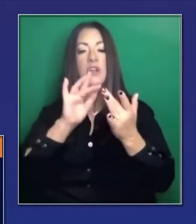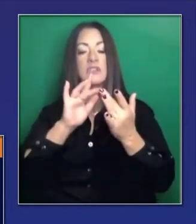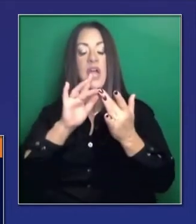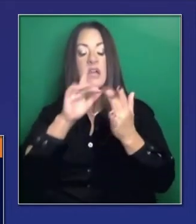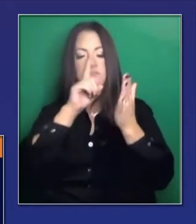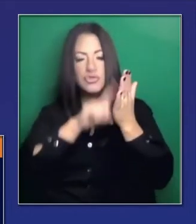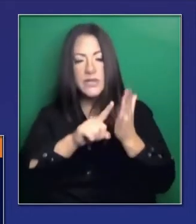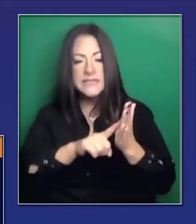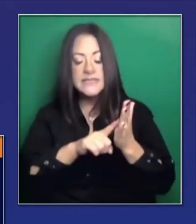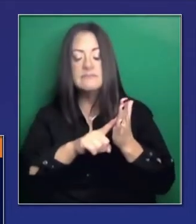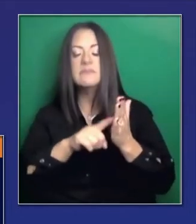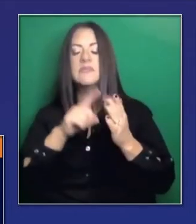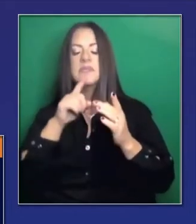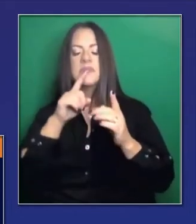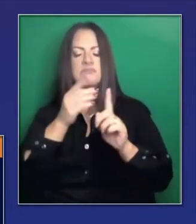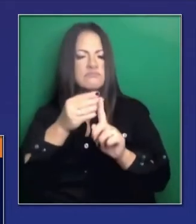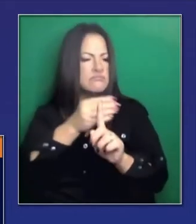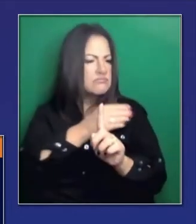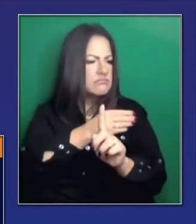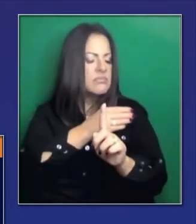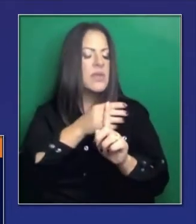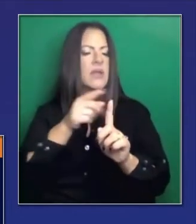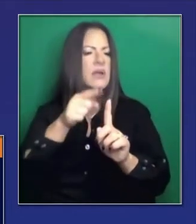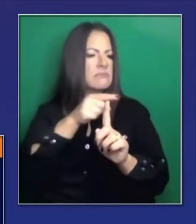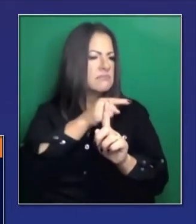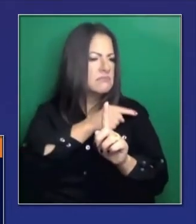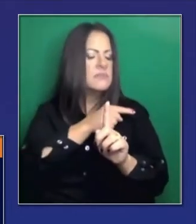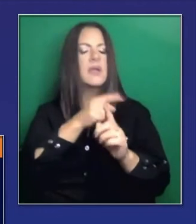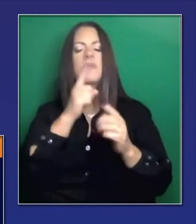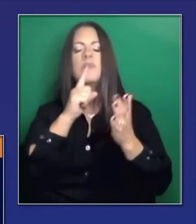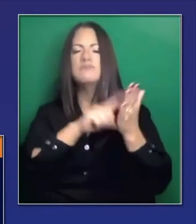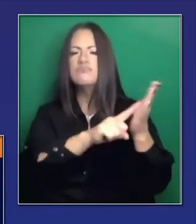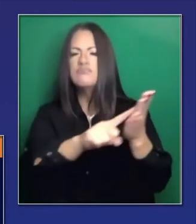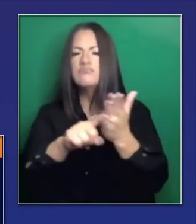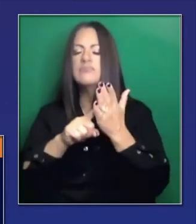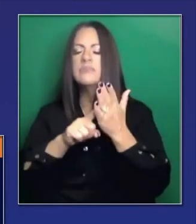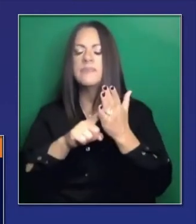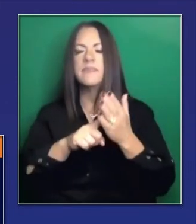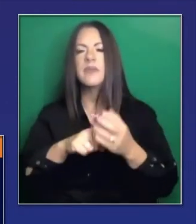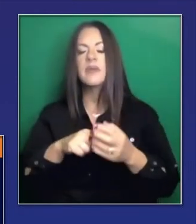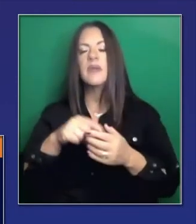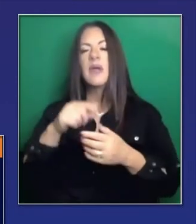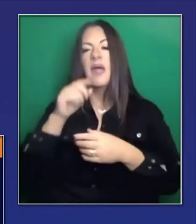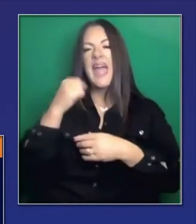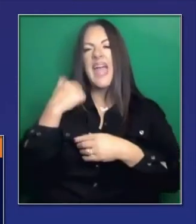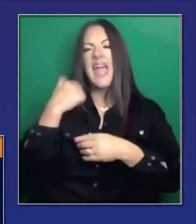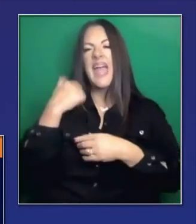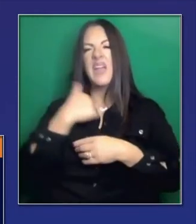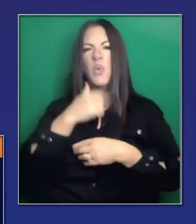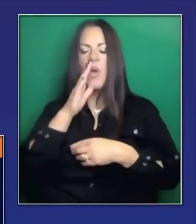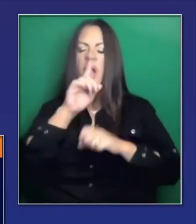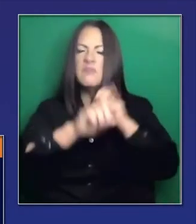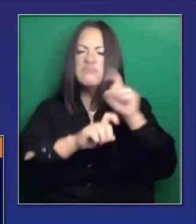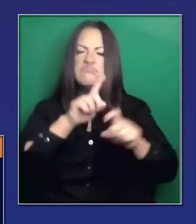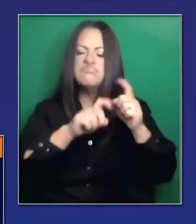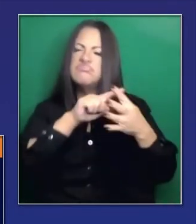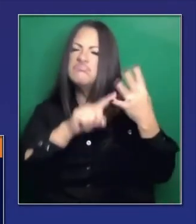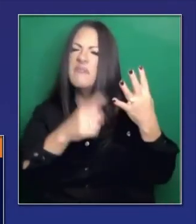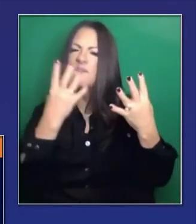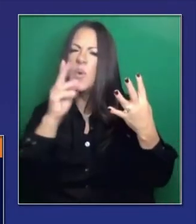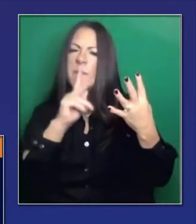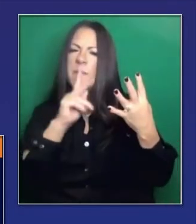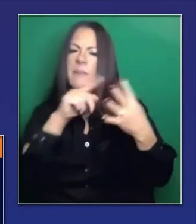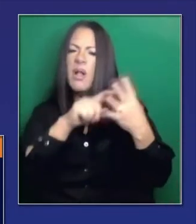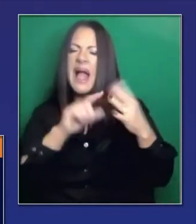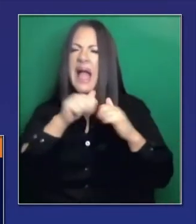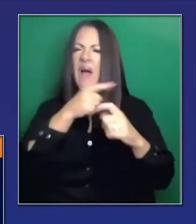particularmente con esta nueva cepa. Y esto nos ayuda a entender un poco más a estos cuatro individuos, si acaso viajaron, no viajaron, tuvieron